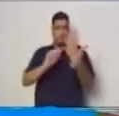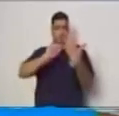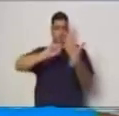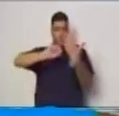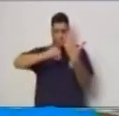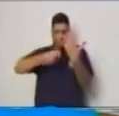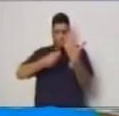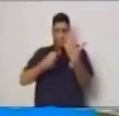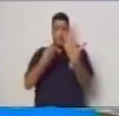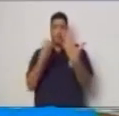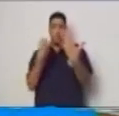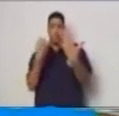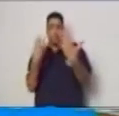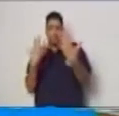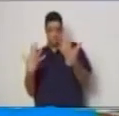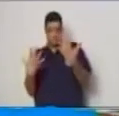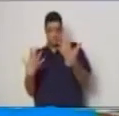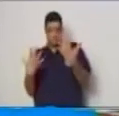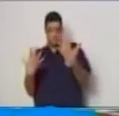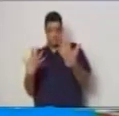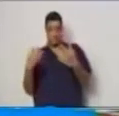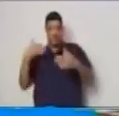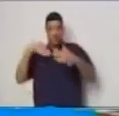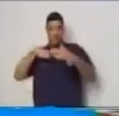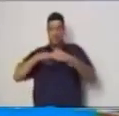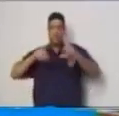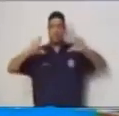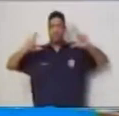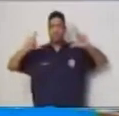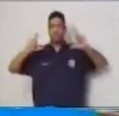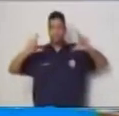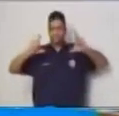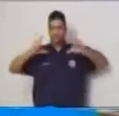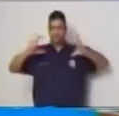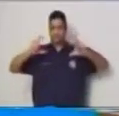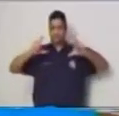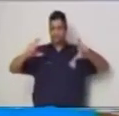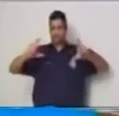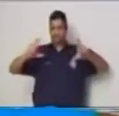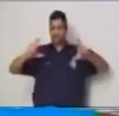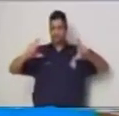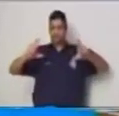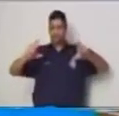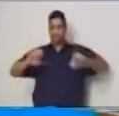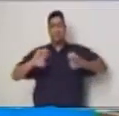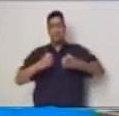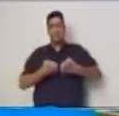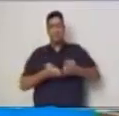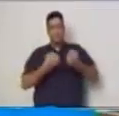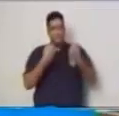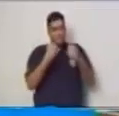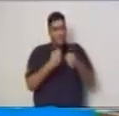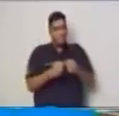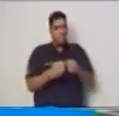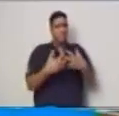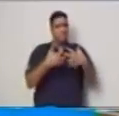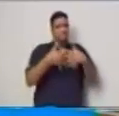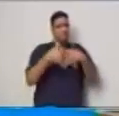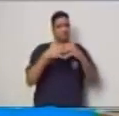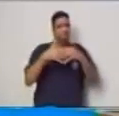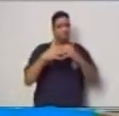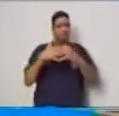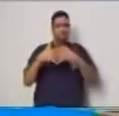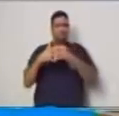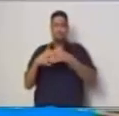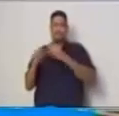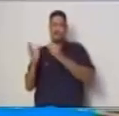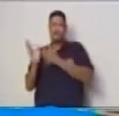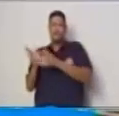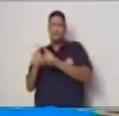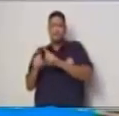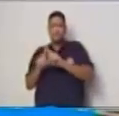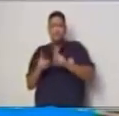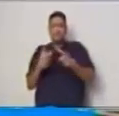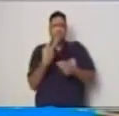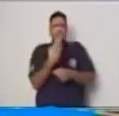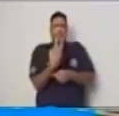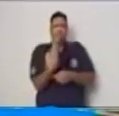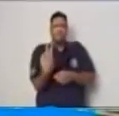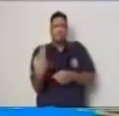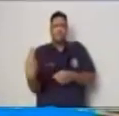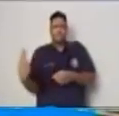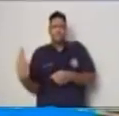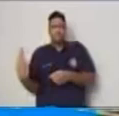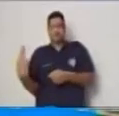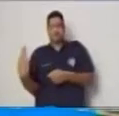de esta forma experimentaremos la creación de diferentes pares ordenados acá vimos la relación